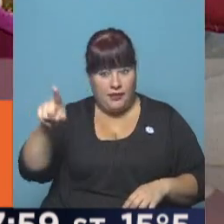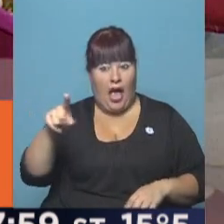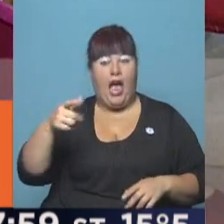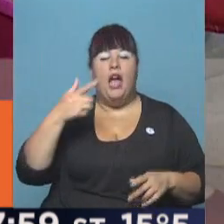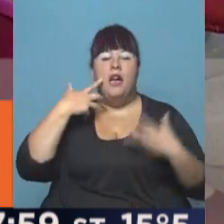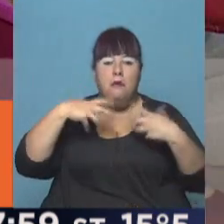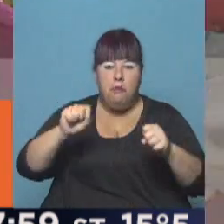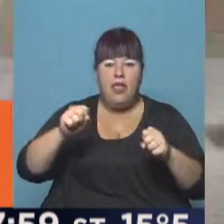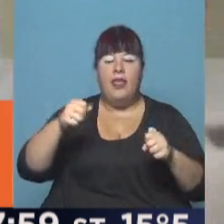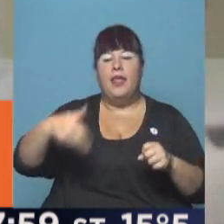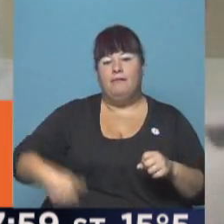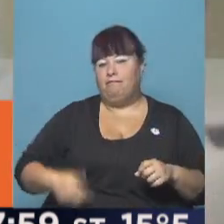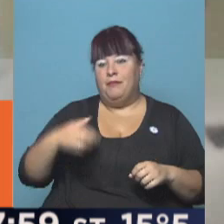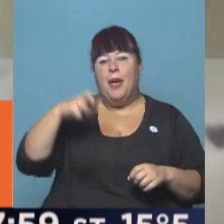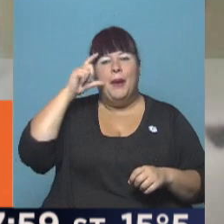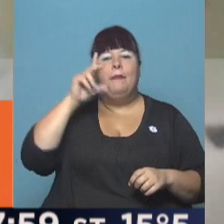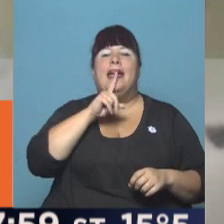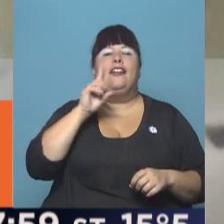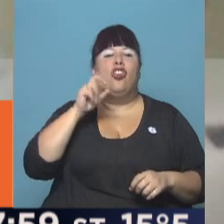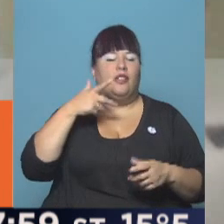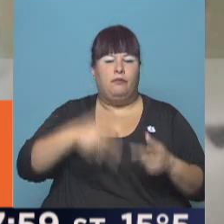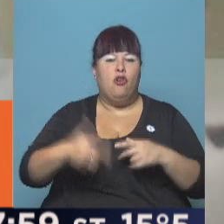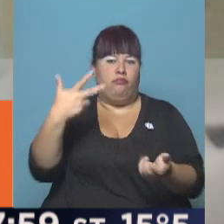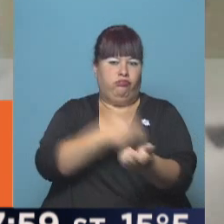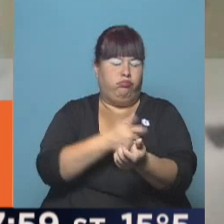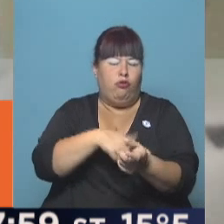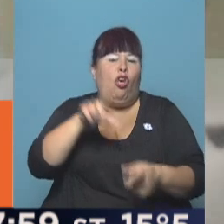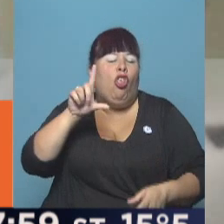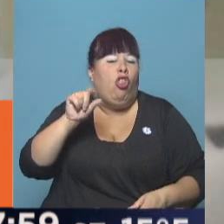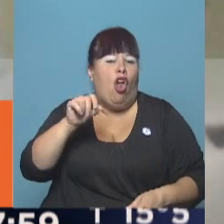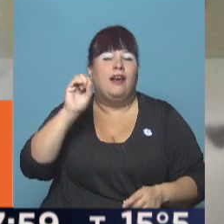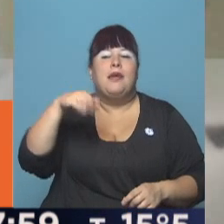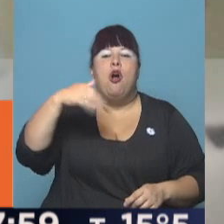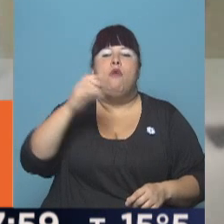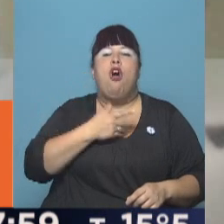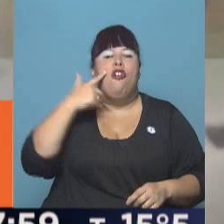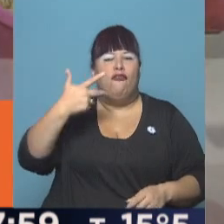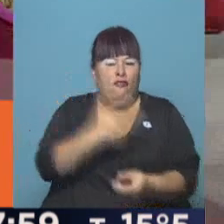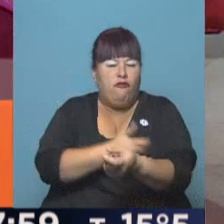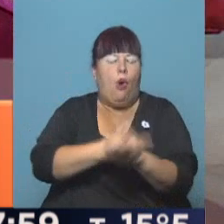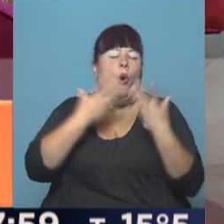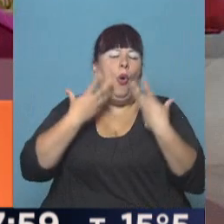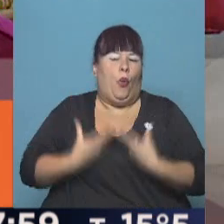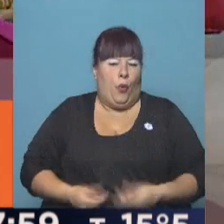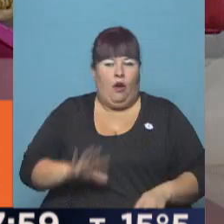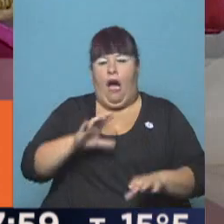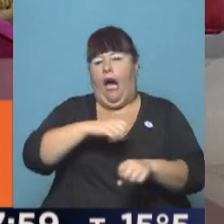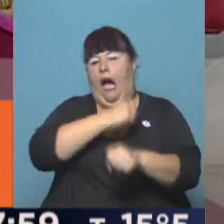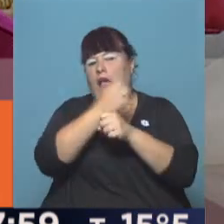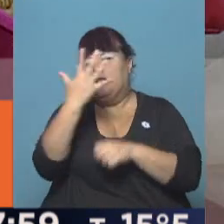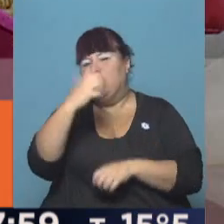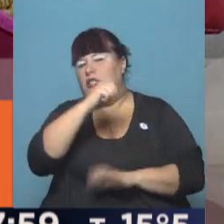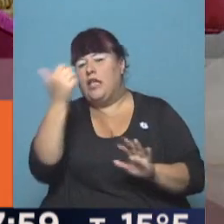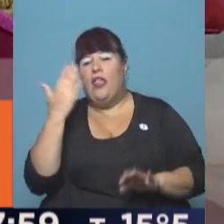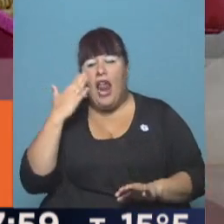le hacen el diagnóstico de una peritonitis, la tienen que medicar con morfina por el tipo de dolor que tenía, hasta las 5 o